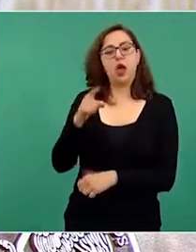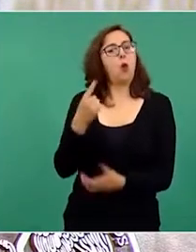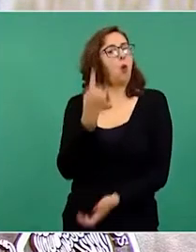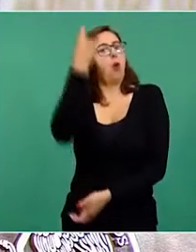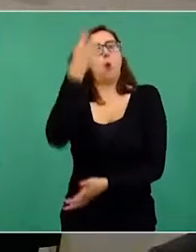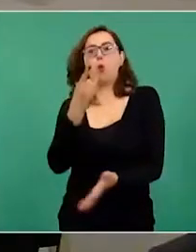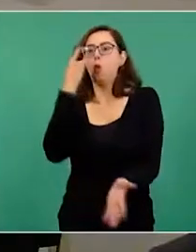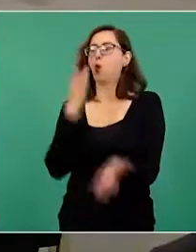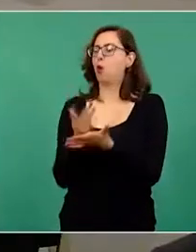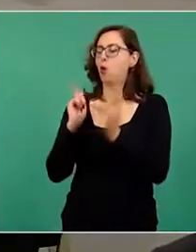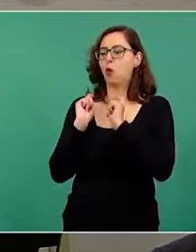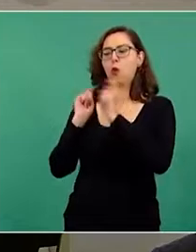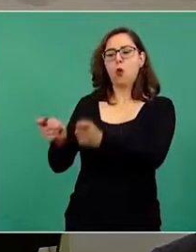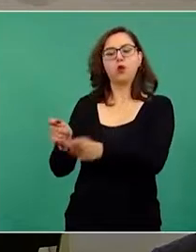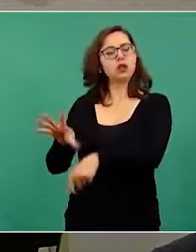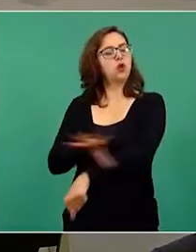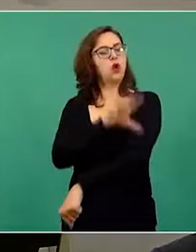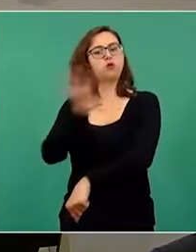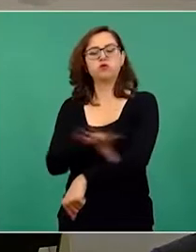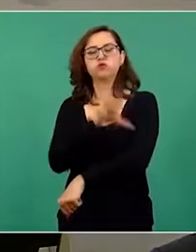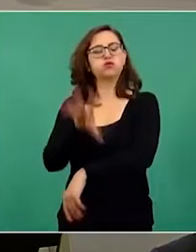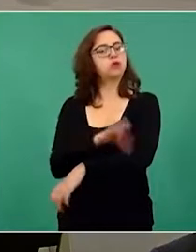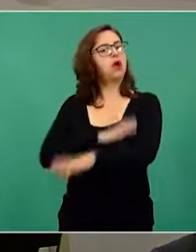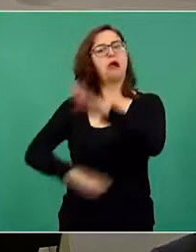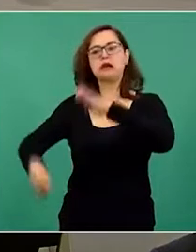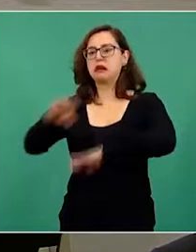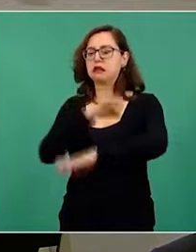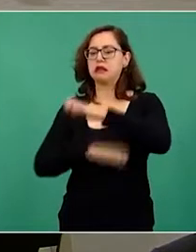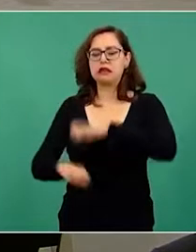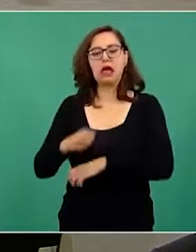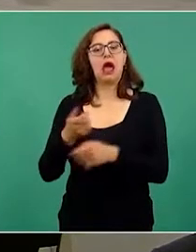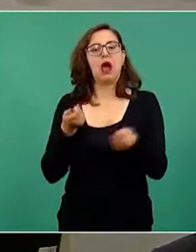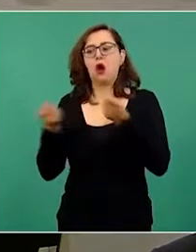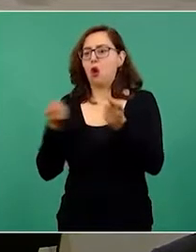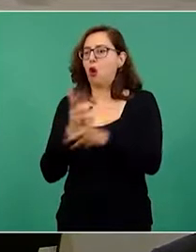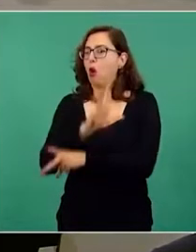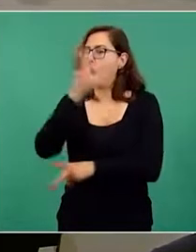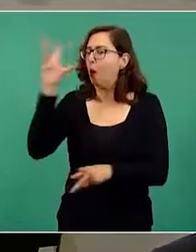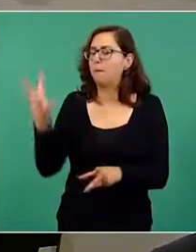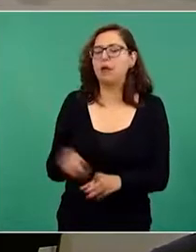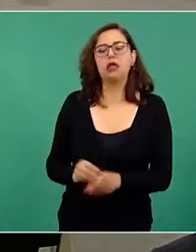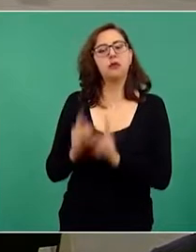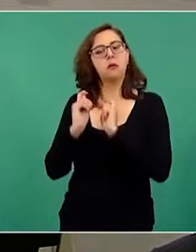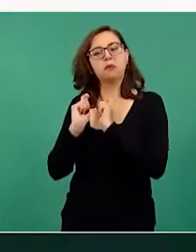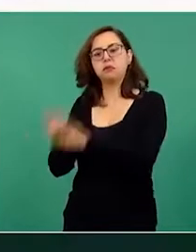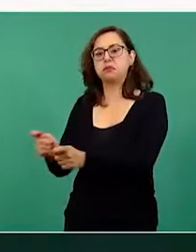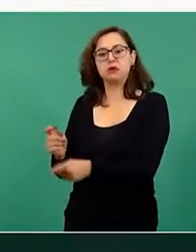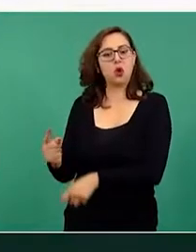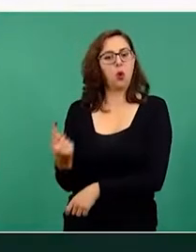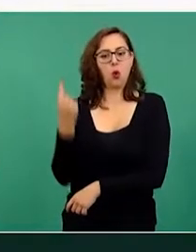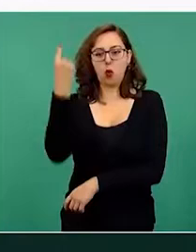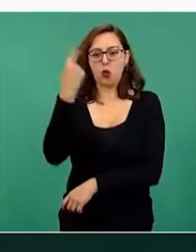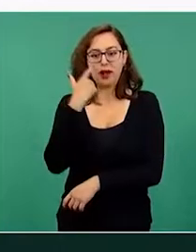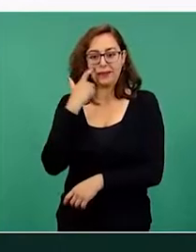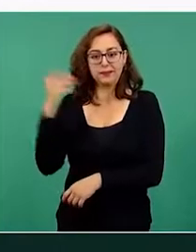público de la generación, conducción, distribución y abasto de la energía eléctrica.